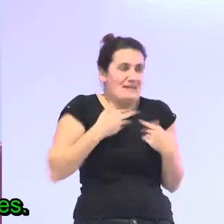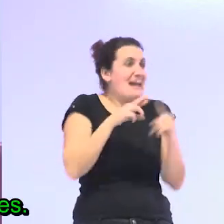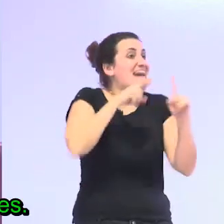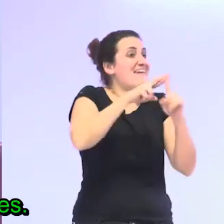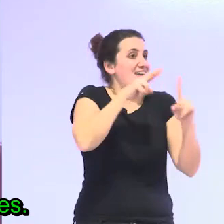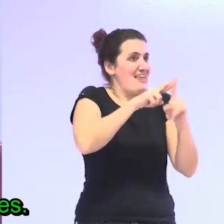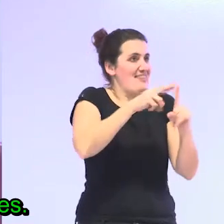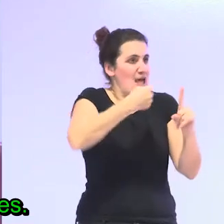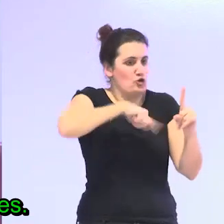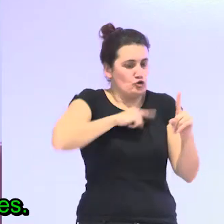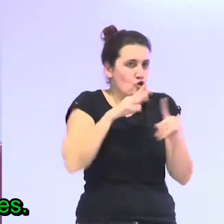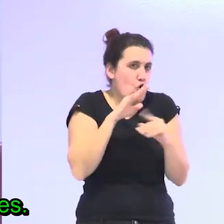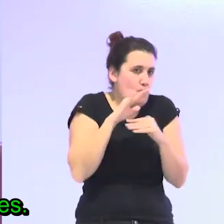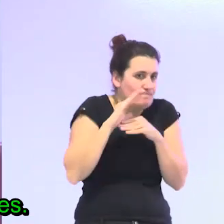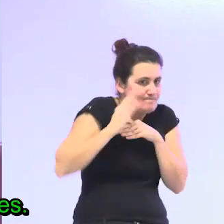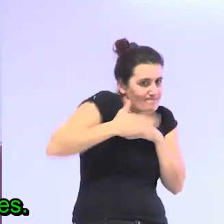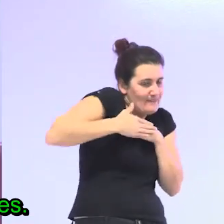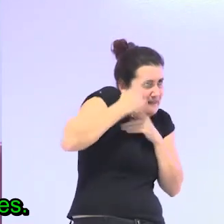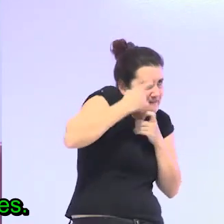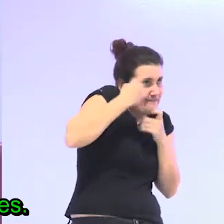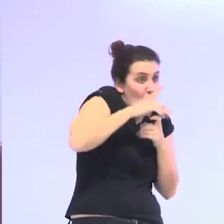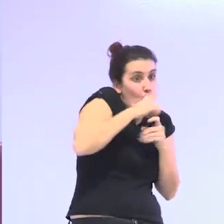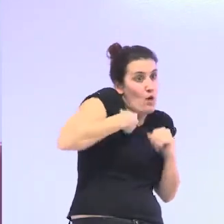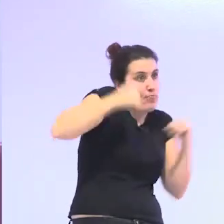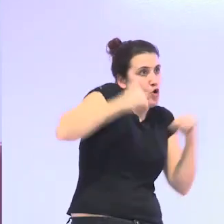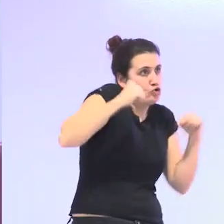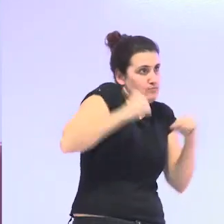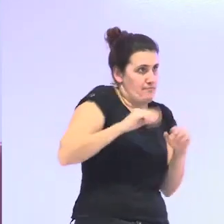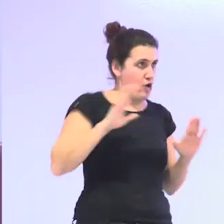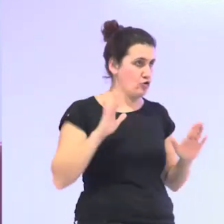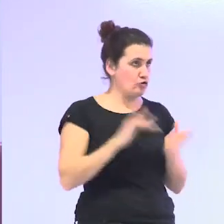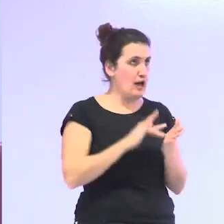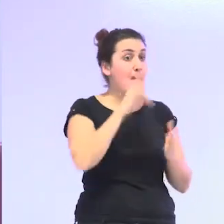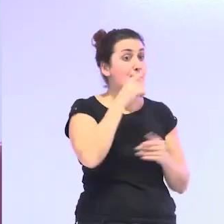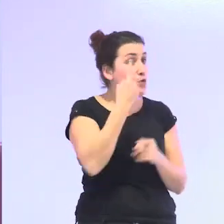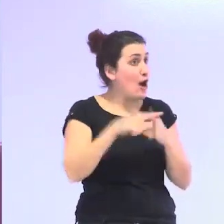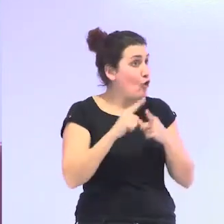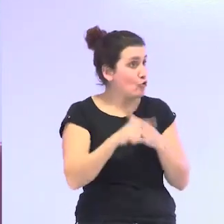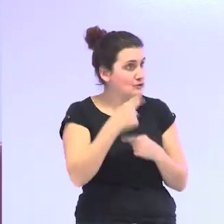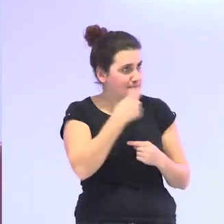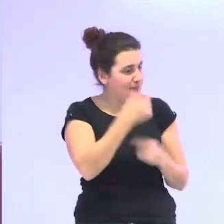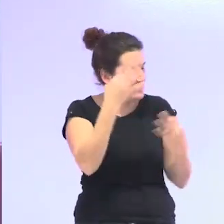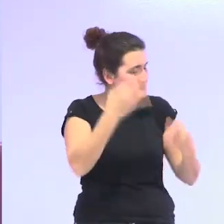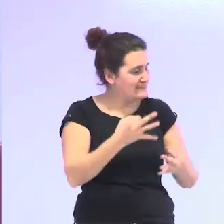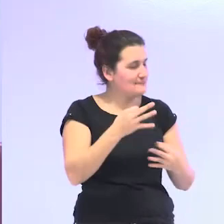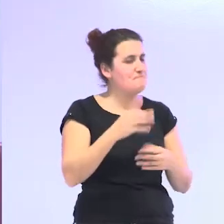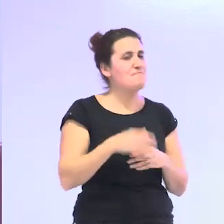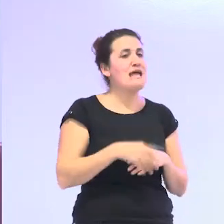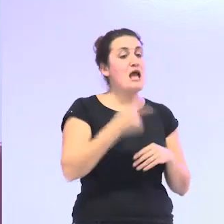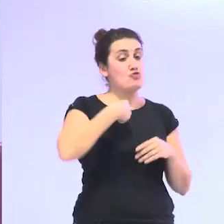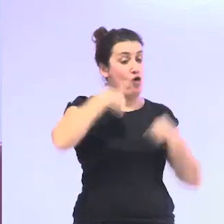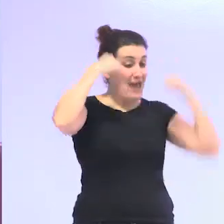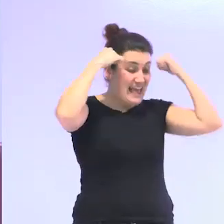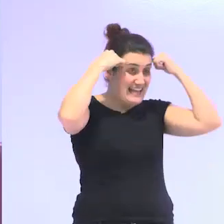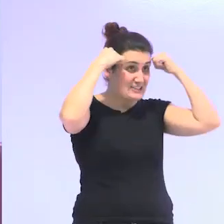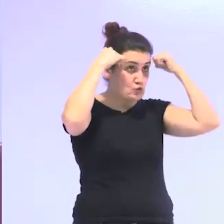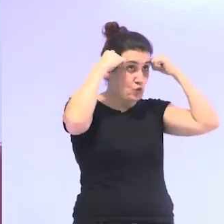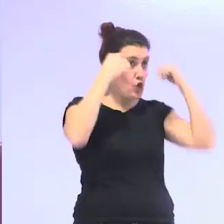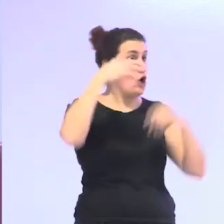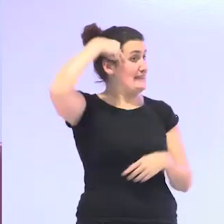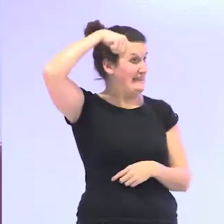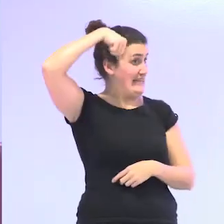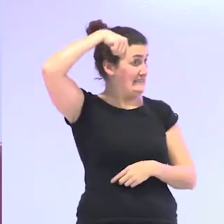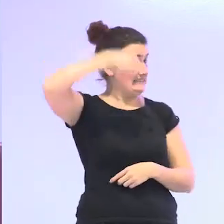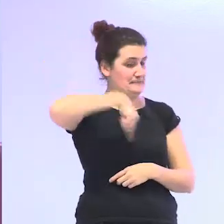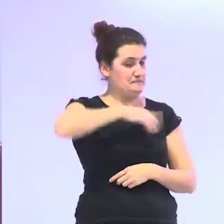lo tratamos de ocultar precisamente cuando nos hacemos mayores pero una cosa que si os traslado es que yo en el estudio en mi tesis